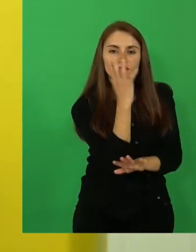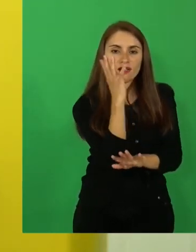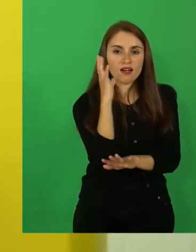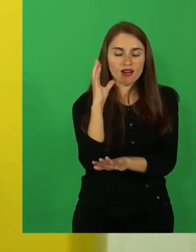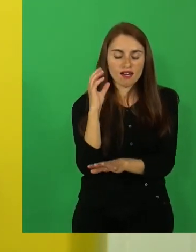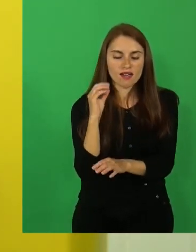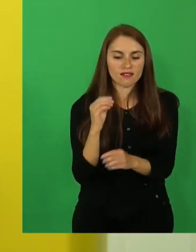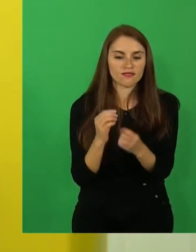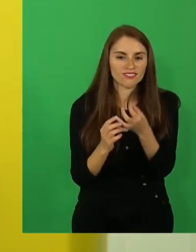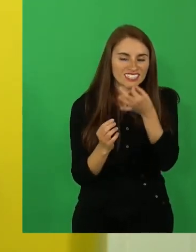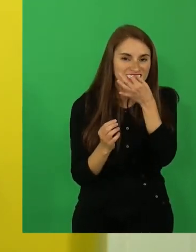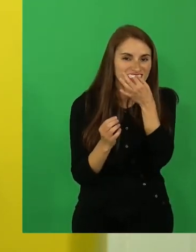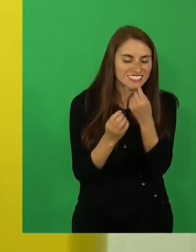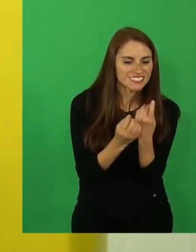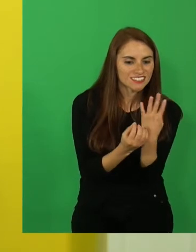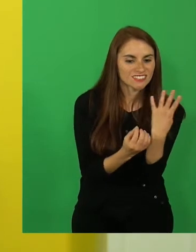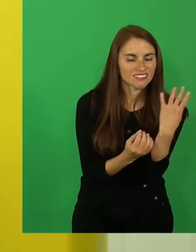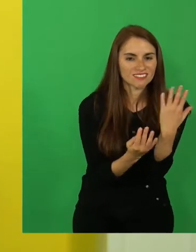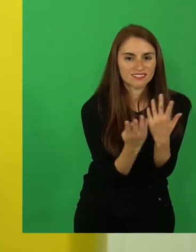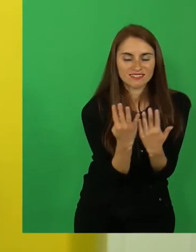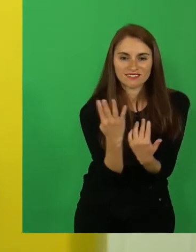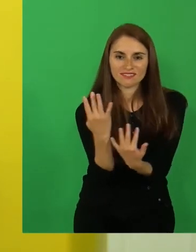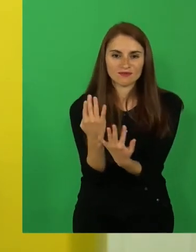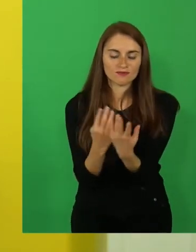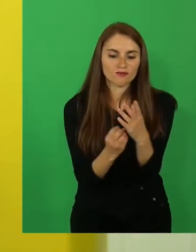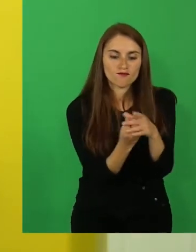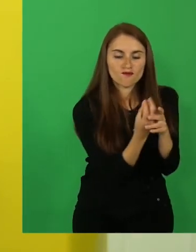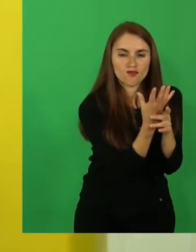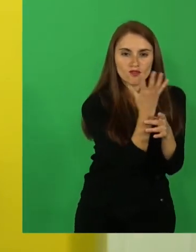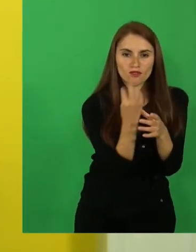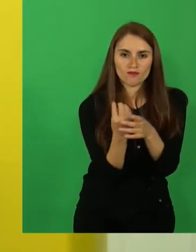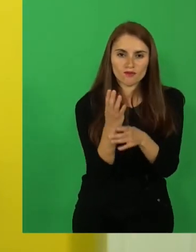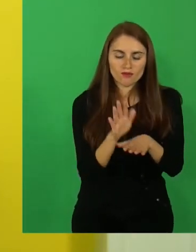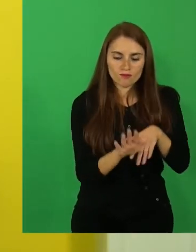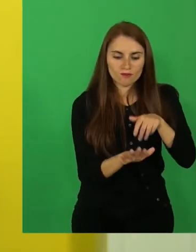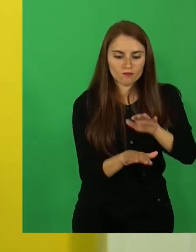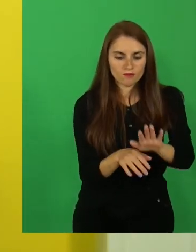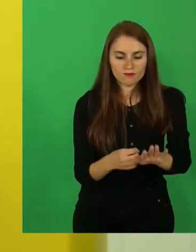crecieran hierbas y flores.